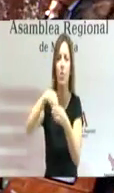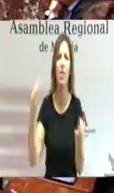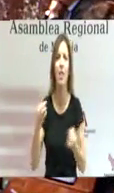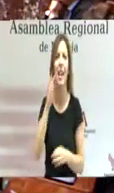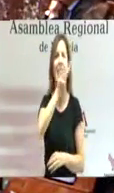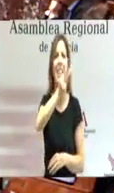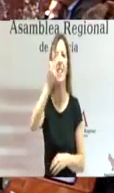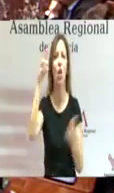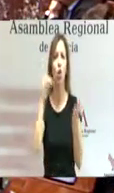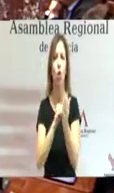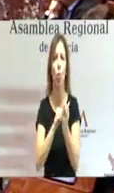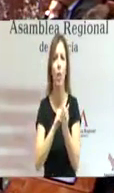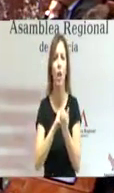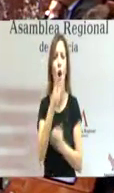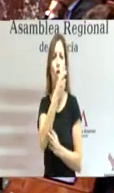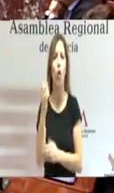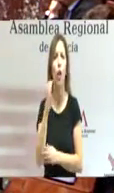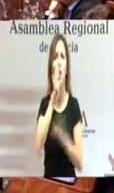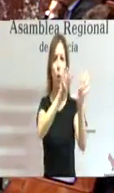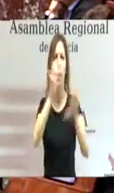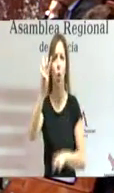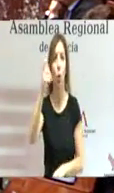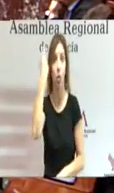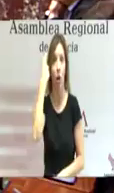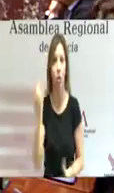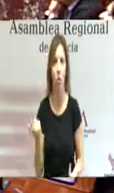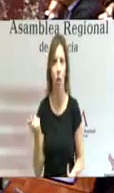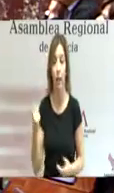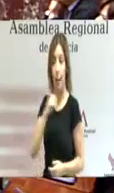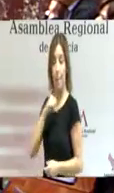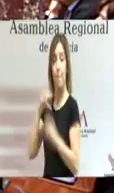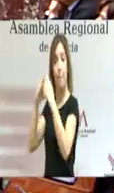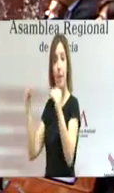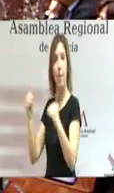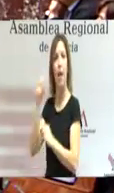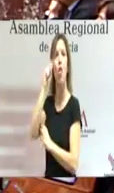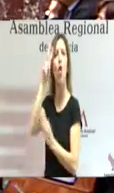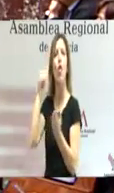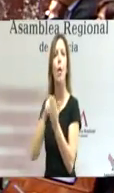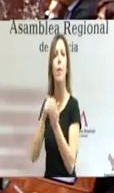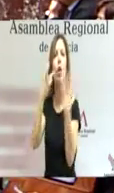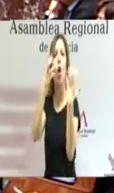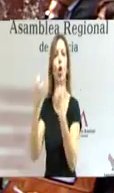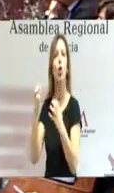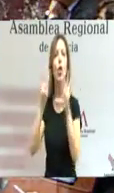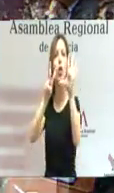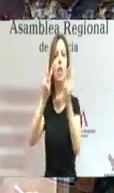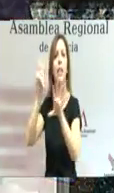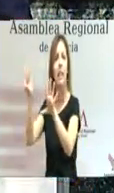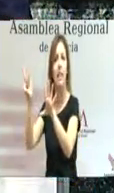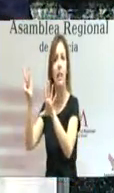a 38.294 estudiantes y la privada a otros 12.877.